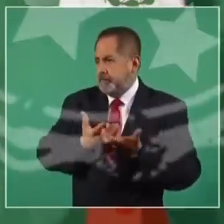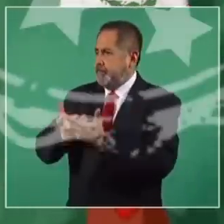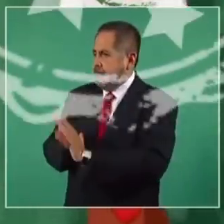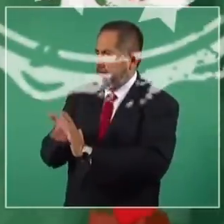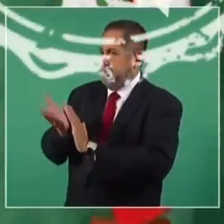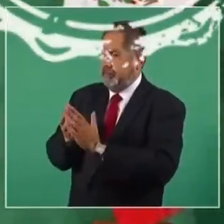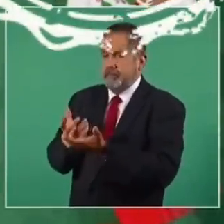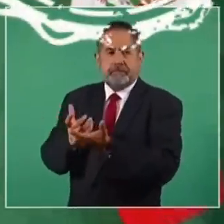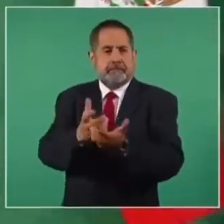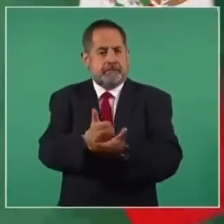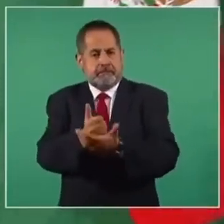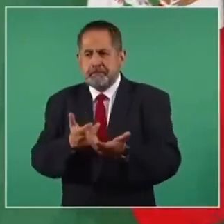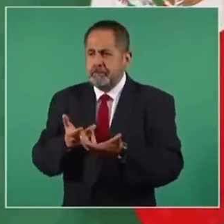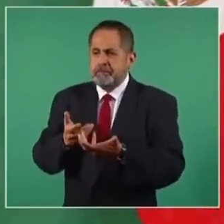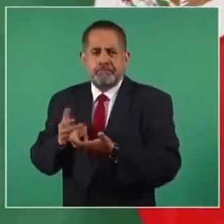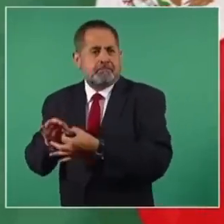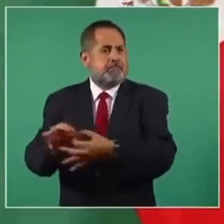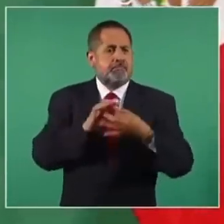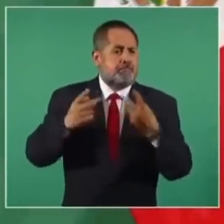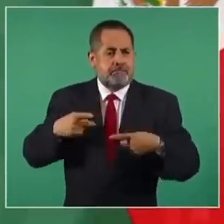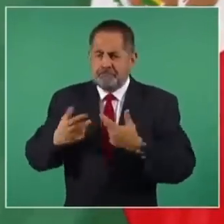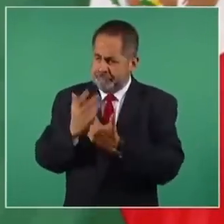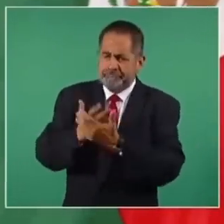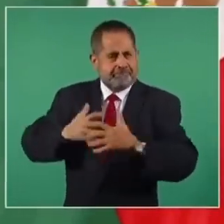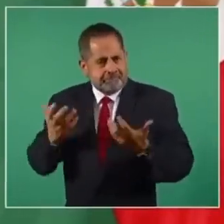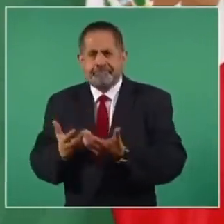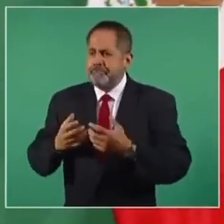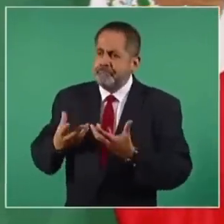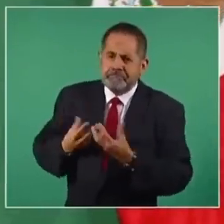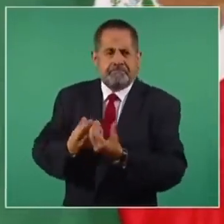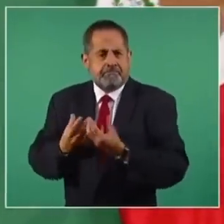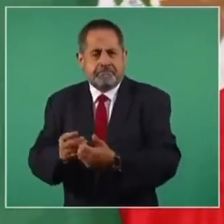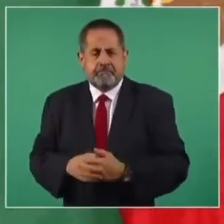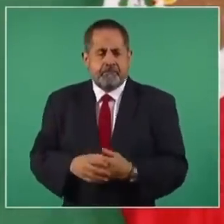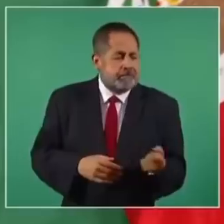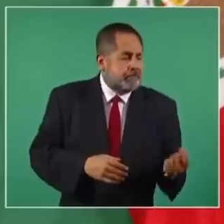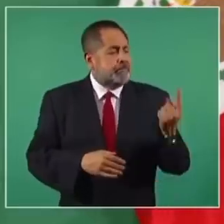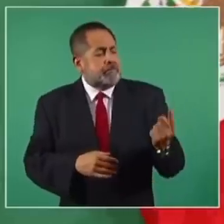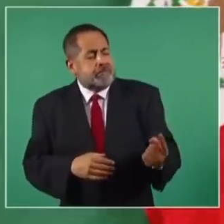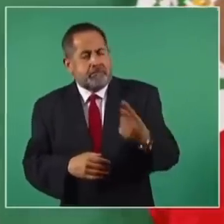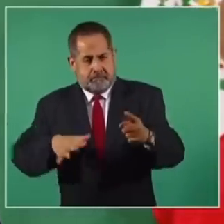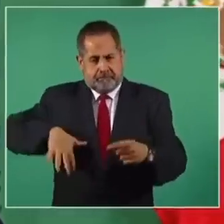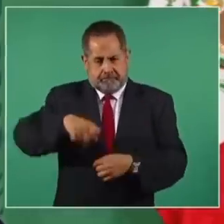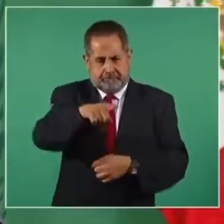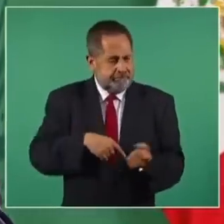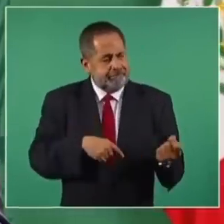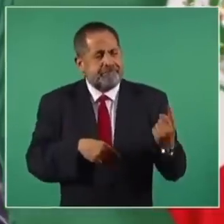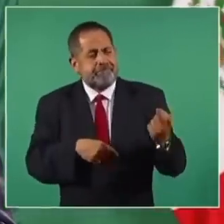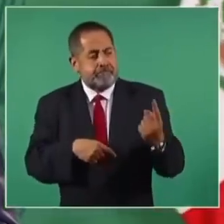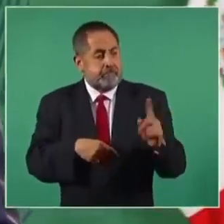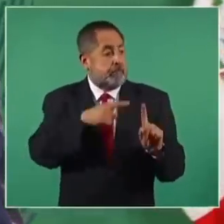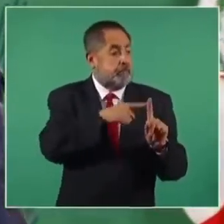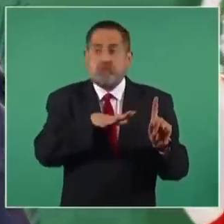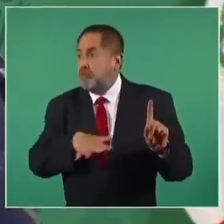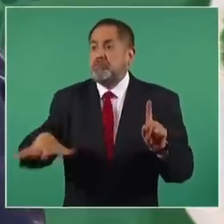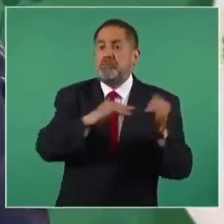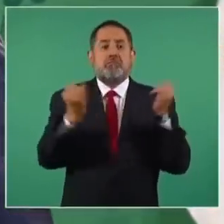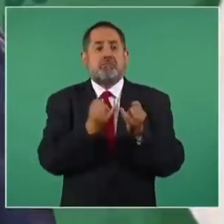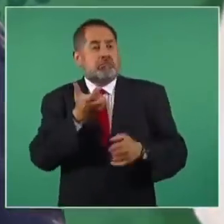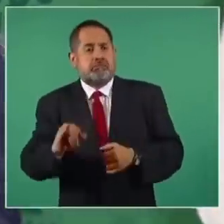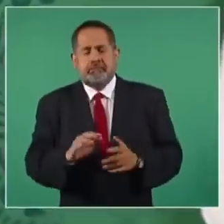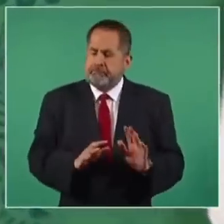Hay estos casos que son la excepción, no la regla, o no se puede generalizar.